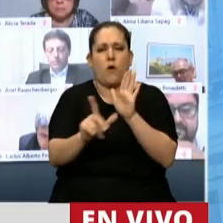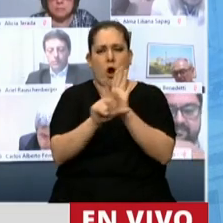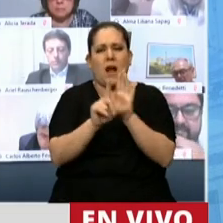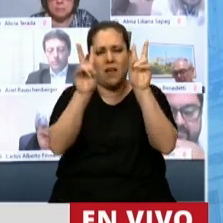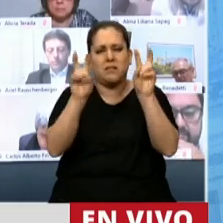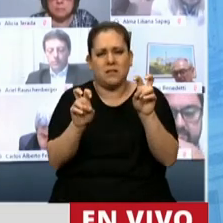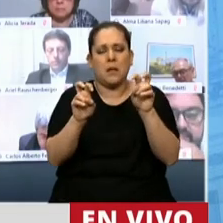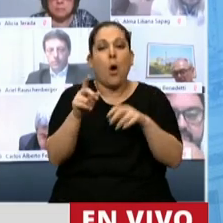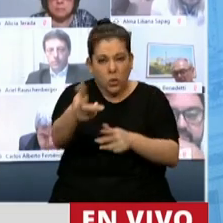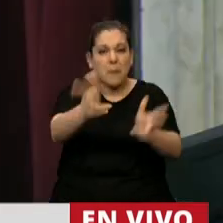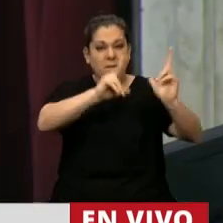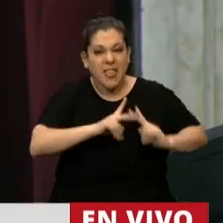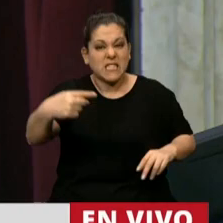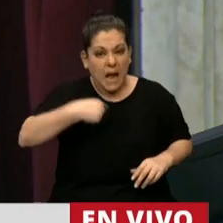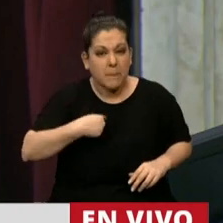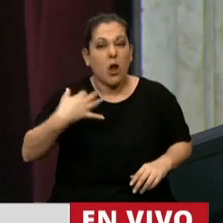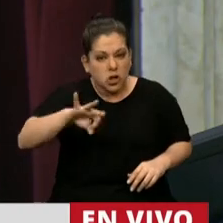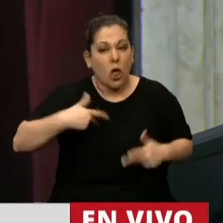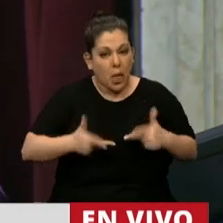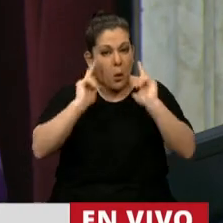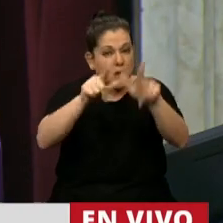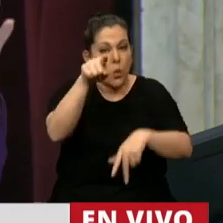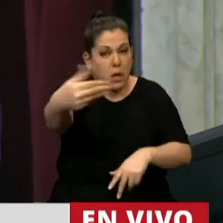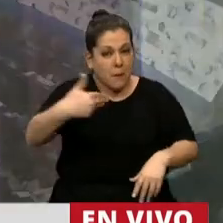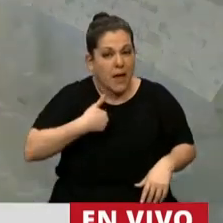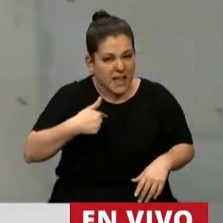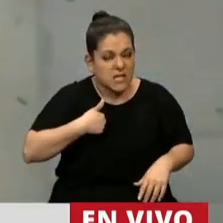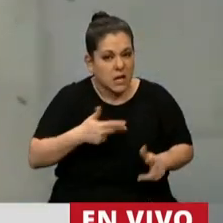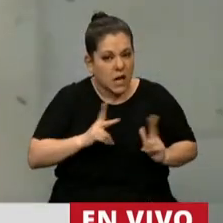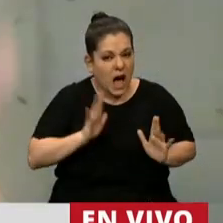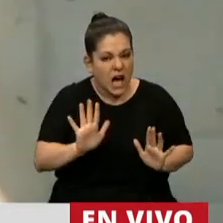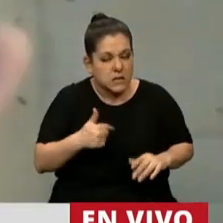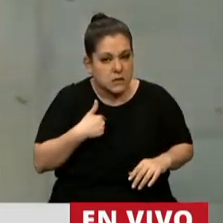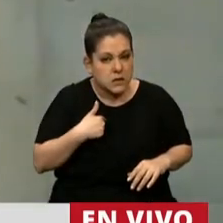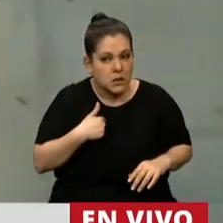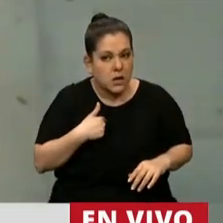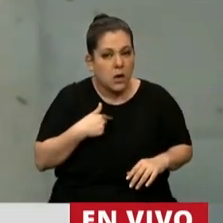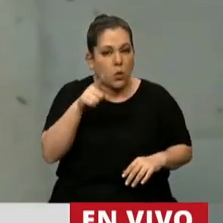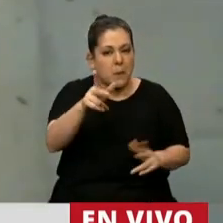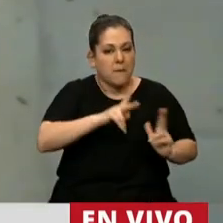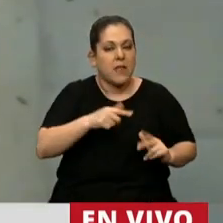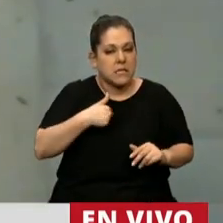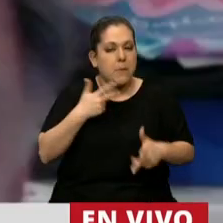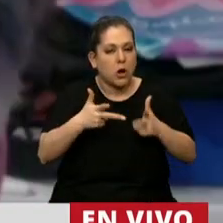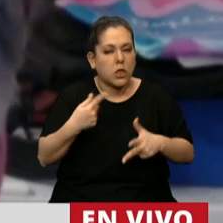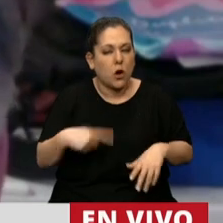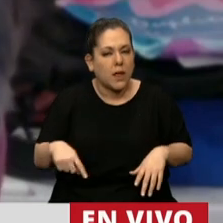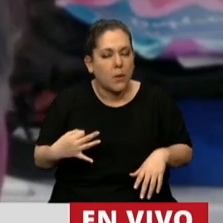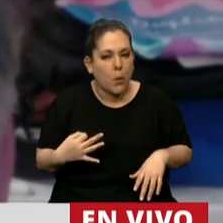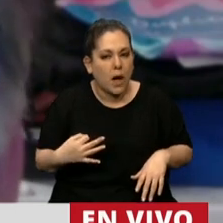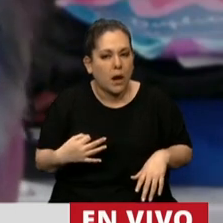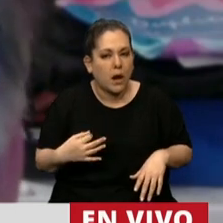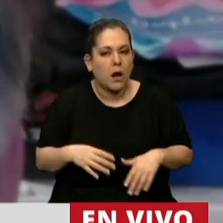¿Usted va a decirme a mí lo que yo tengo que decir, presidenta? ¿Usted tiene alguna consideración política? No tiene que estar recibiendo cursos de